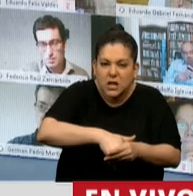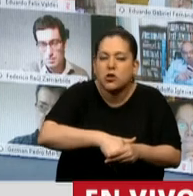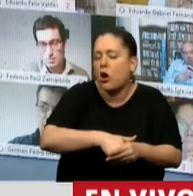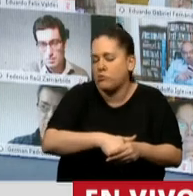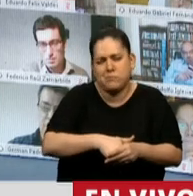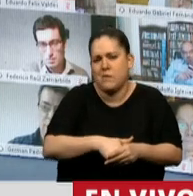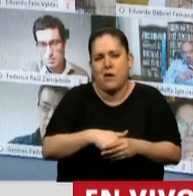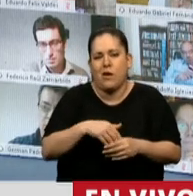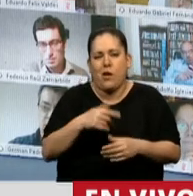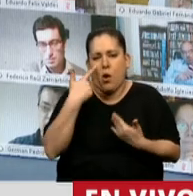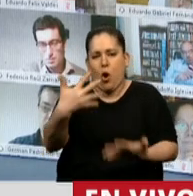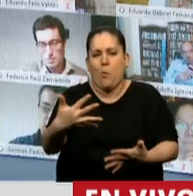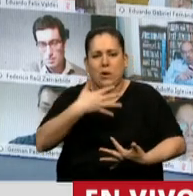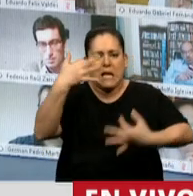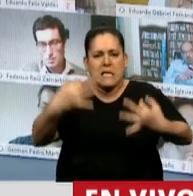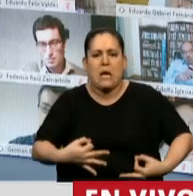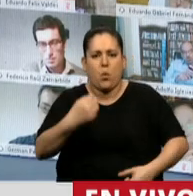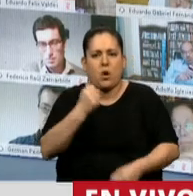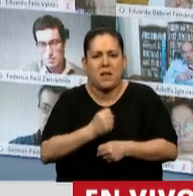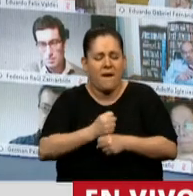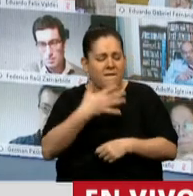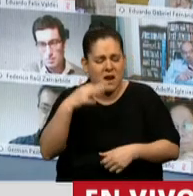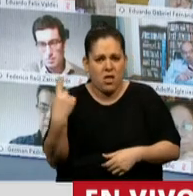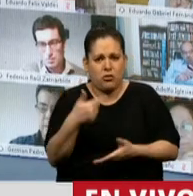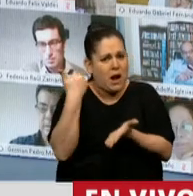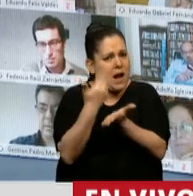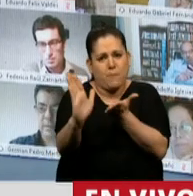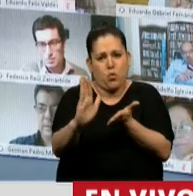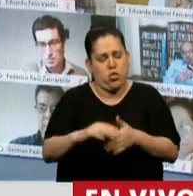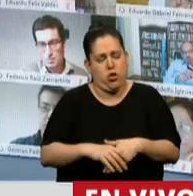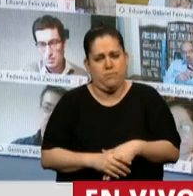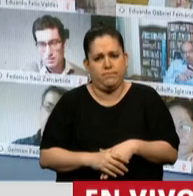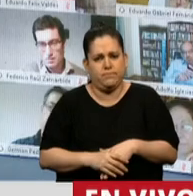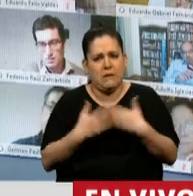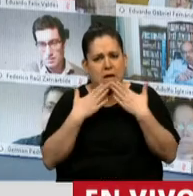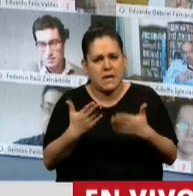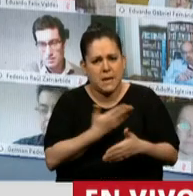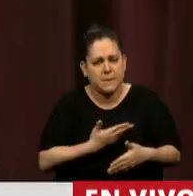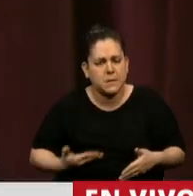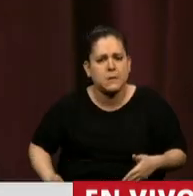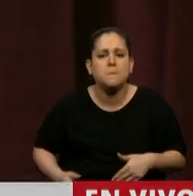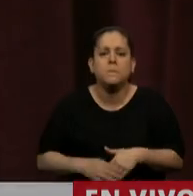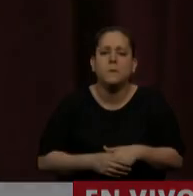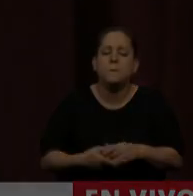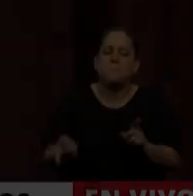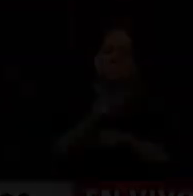manera lo han demostrado. Y lo repudiamos con toda fuerza. Gracias, señor Presidente. Gracias, diputado Sarguini.